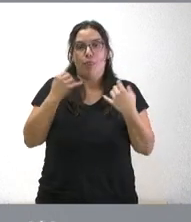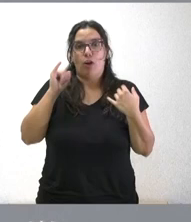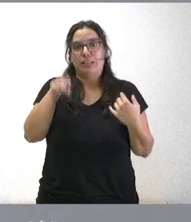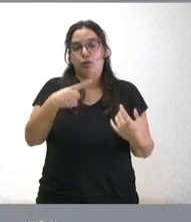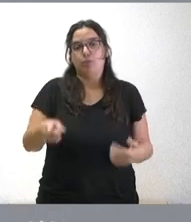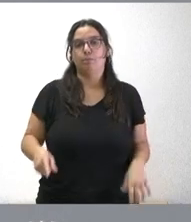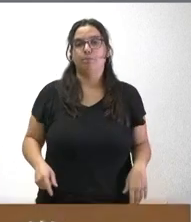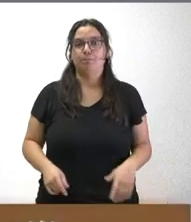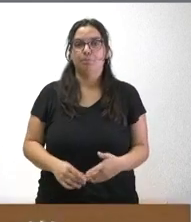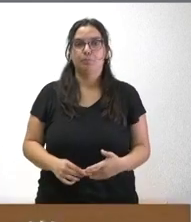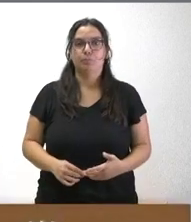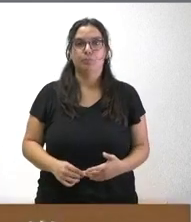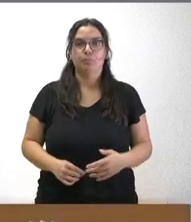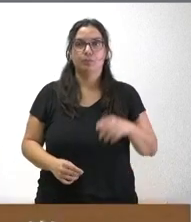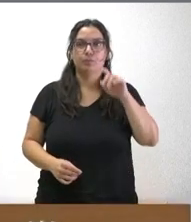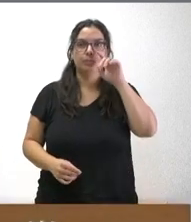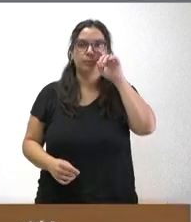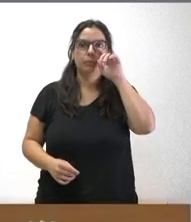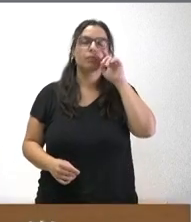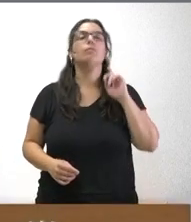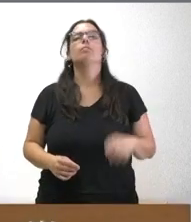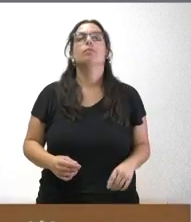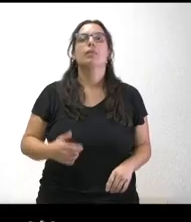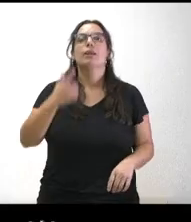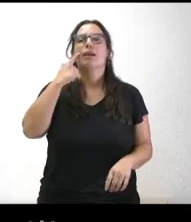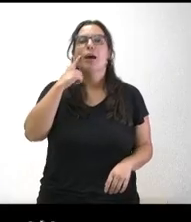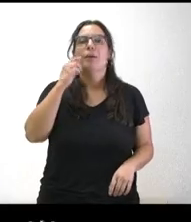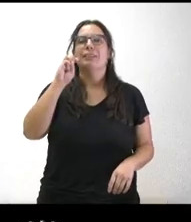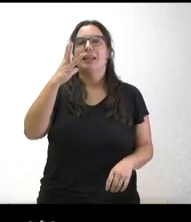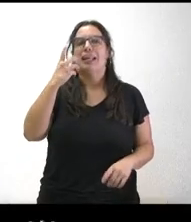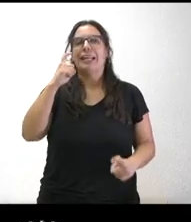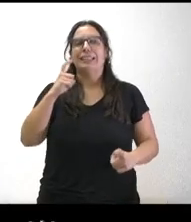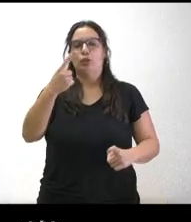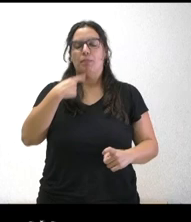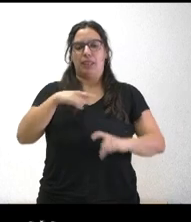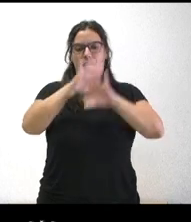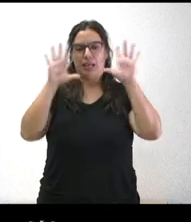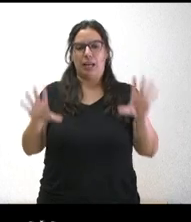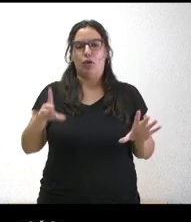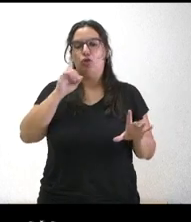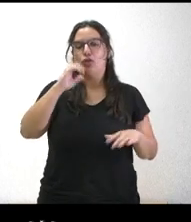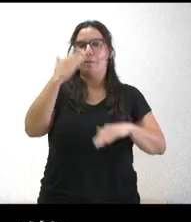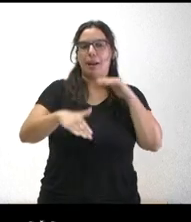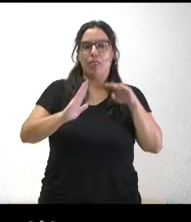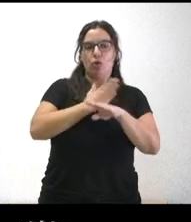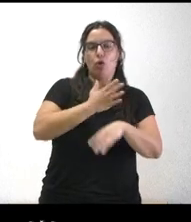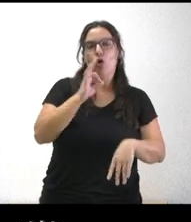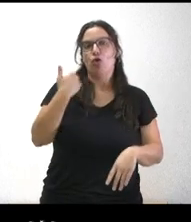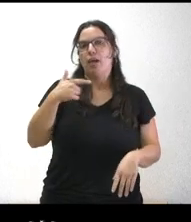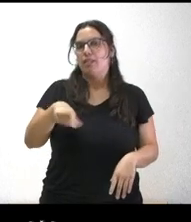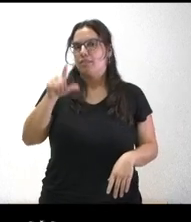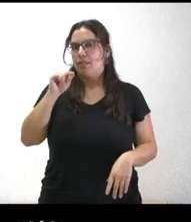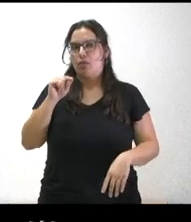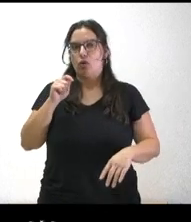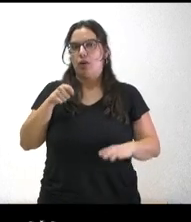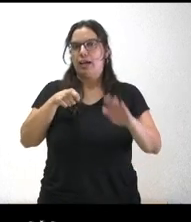en ese momento ¿qué tal? buenas a ver si a la tercera consigo aclararme no sé si es que se les pasara el plazo o es que decidieron ya previamente que no iban